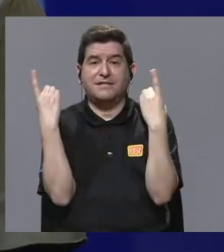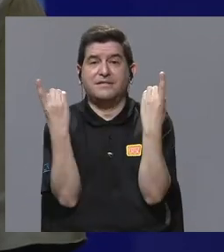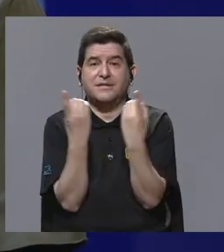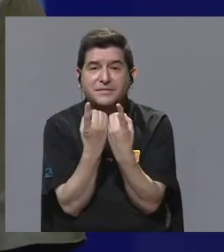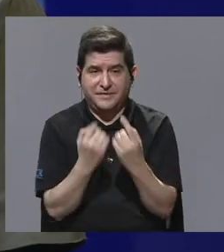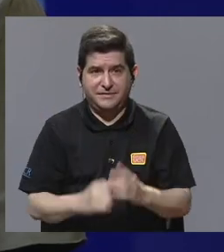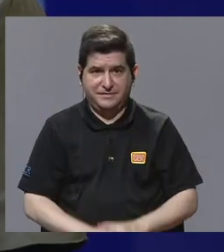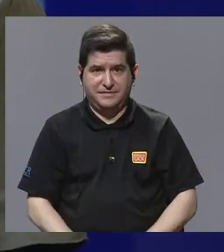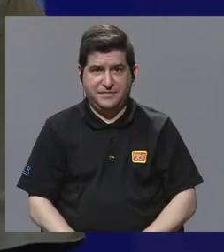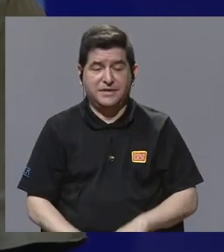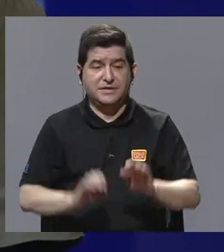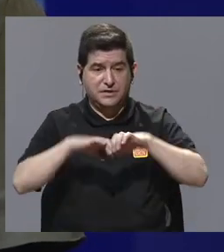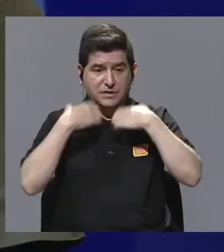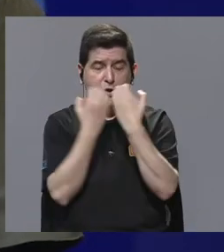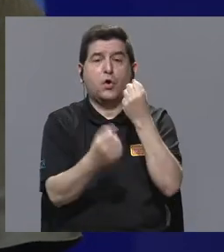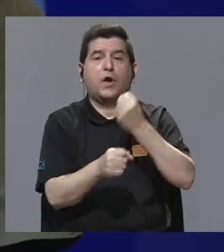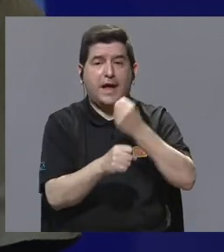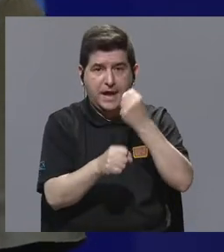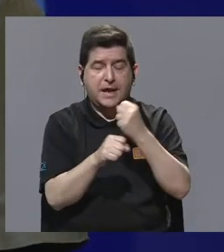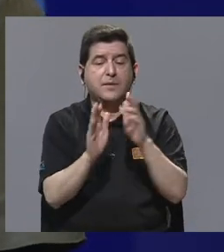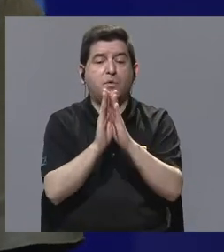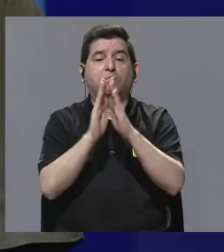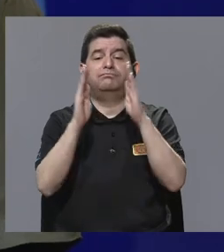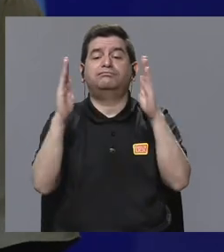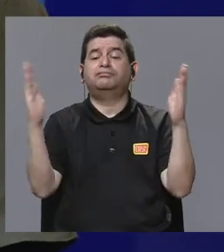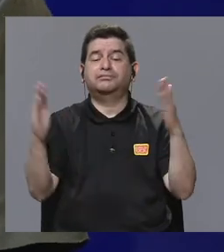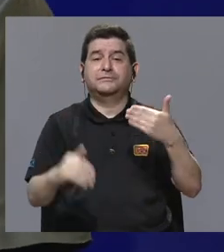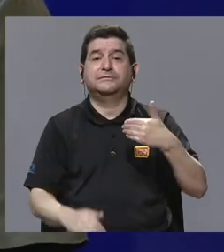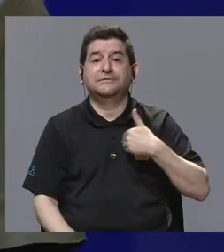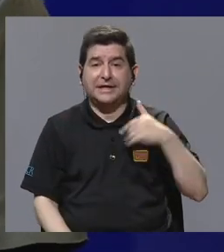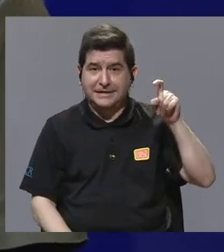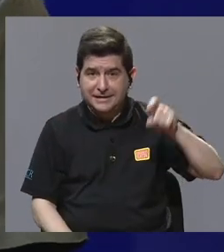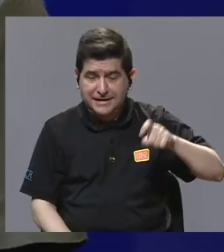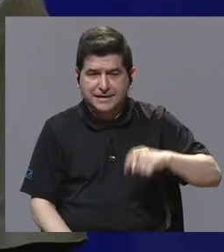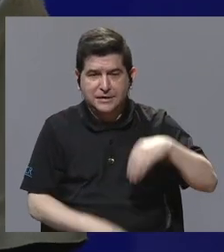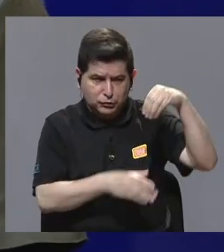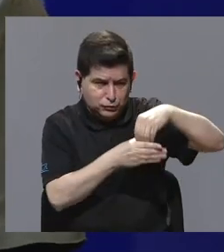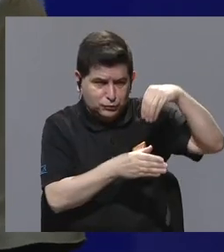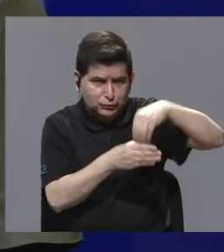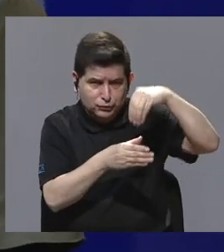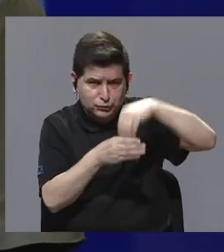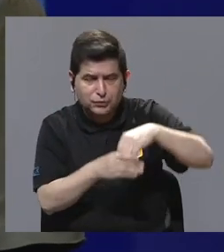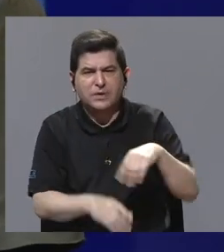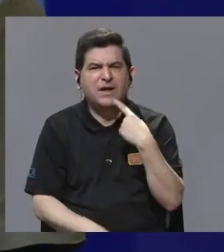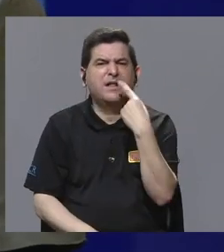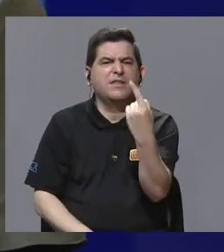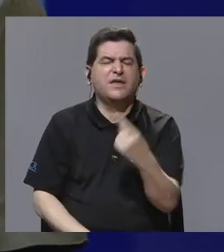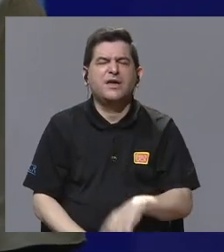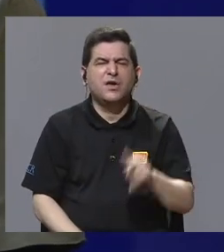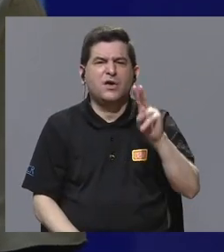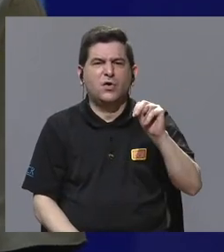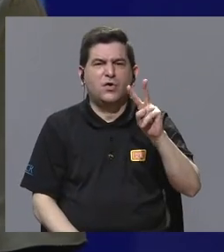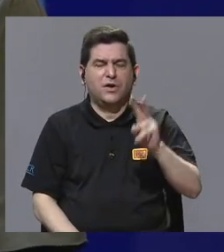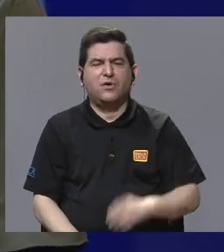departamentos de un equipo de trabajo bastante amplio tenía que aportar, ahora Nicole decía, como cada uno sumaba un